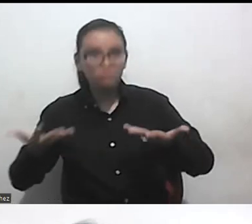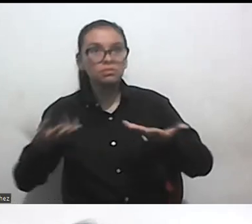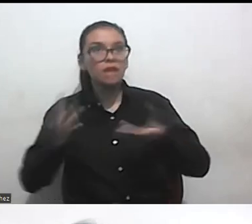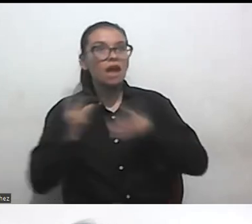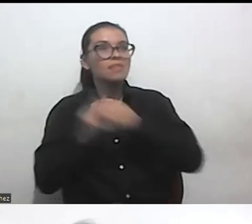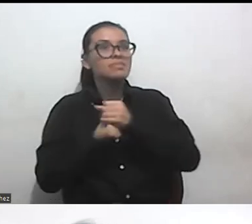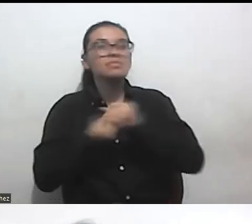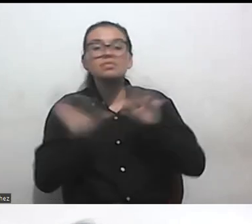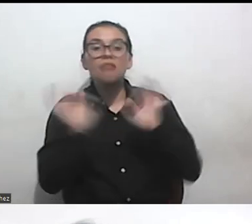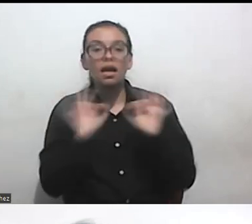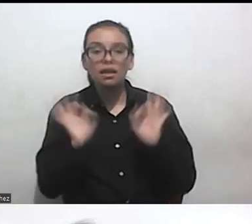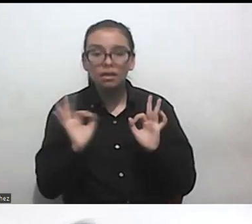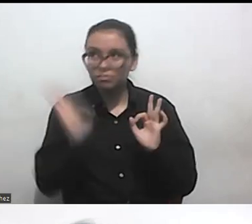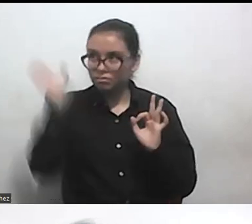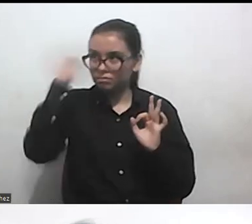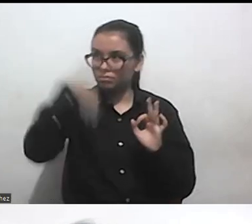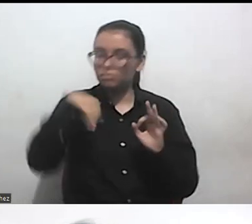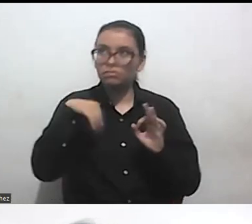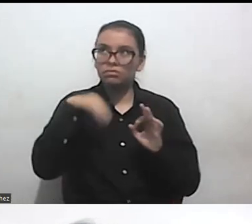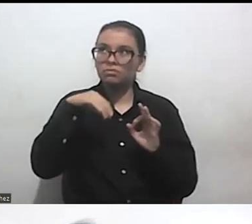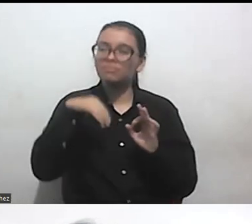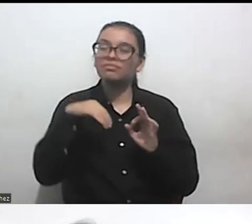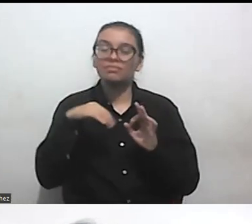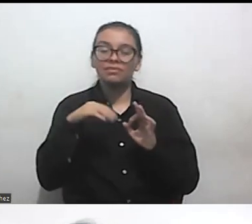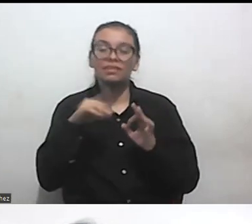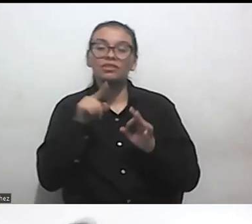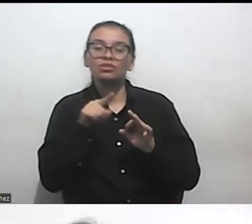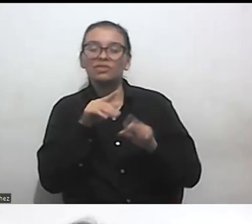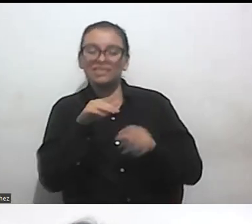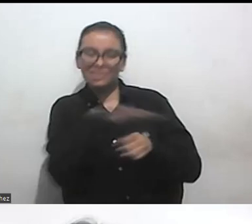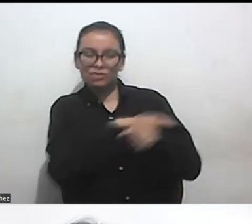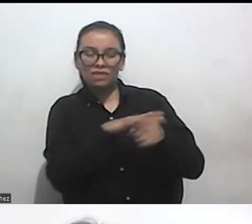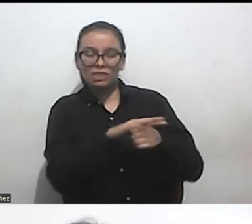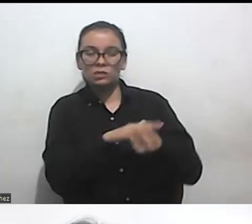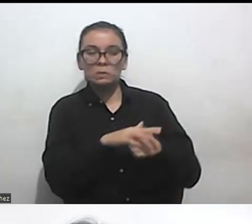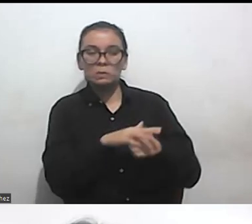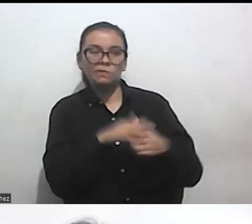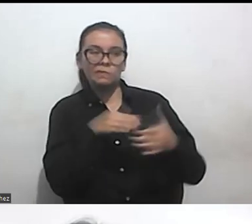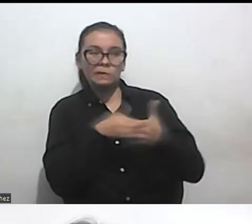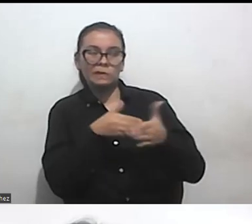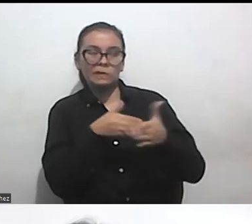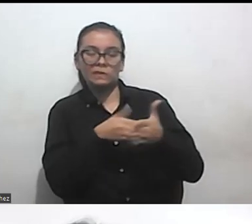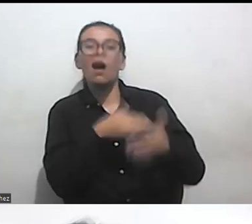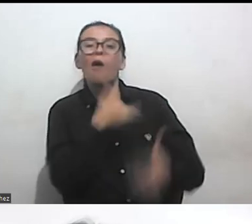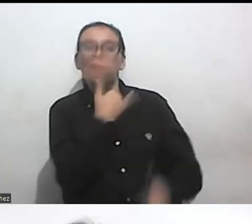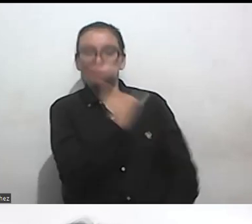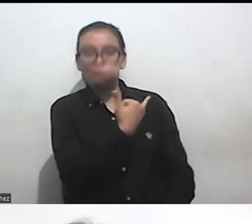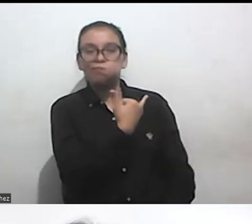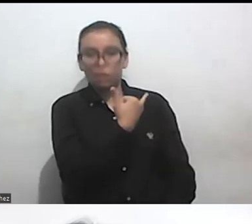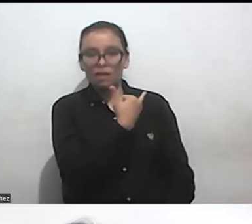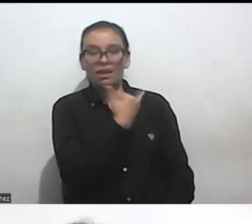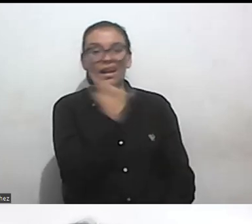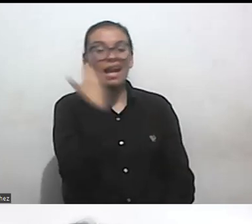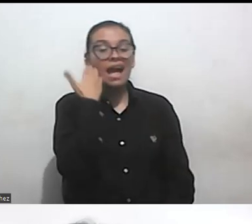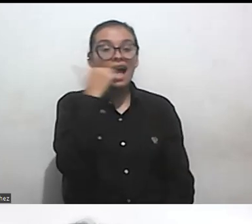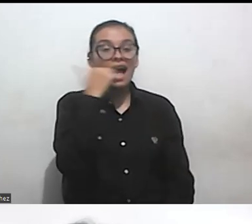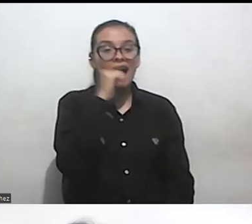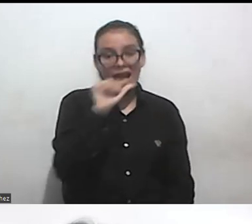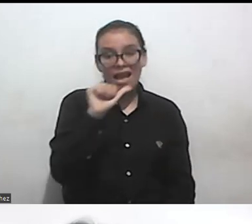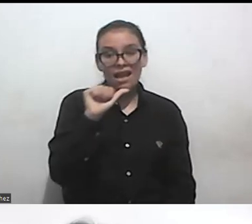y creo que esa tensión existe entonces si uno mira el movimiento feminista las